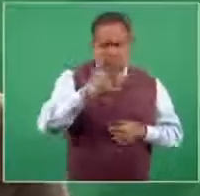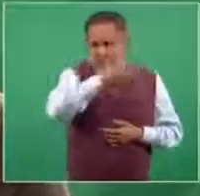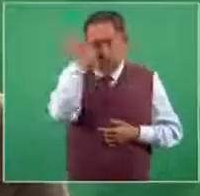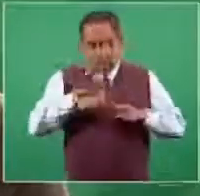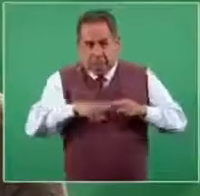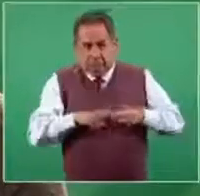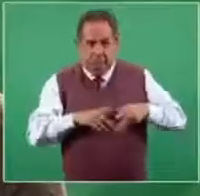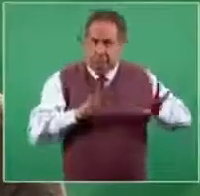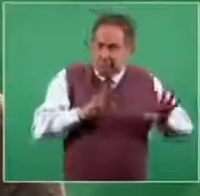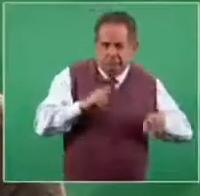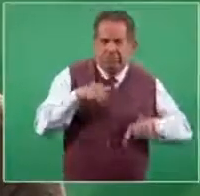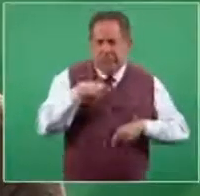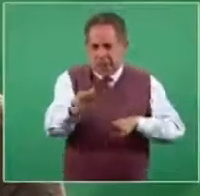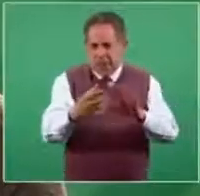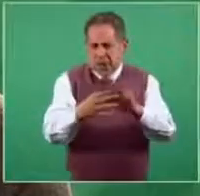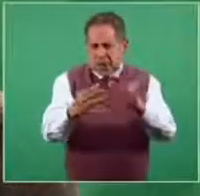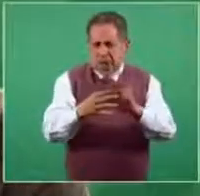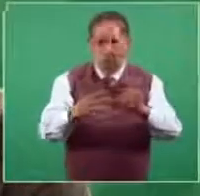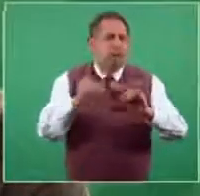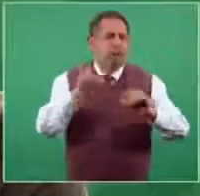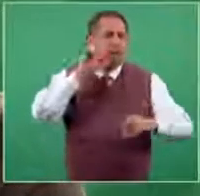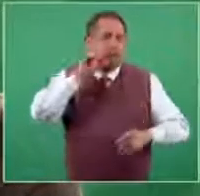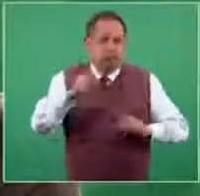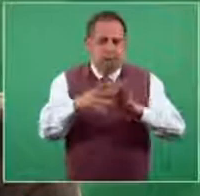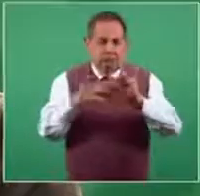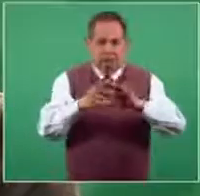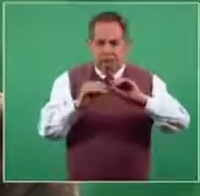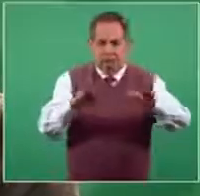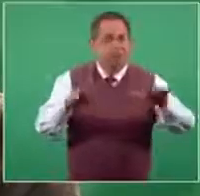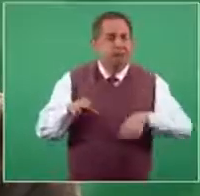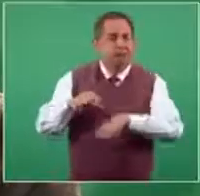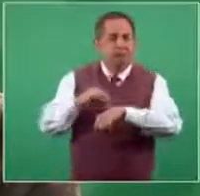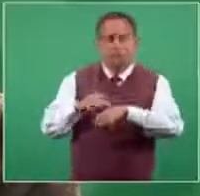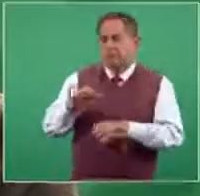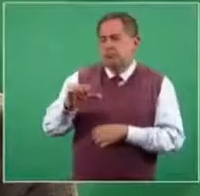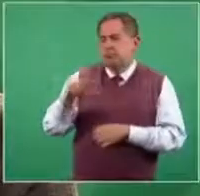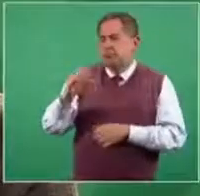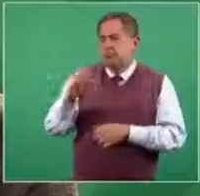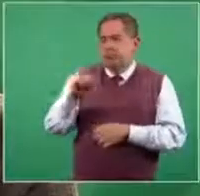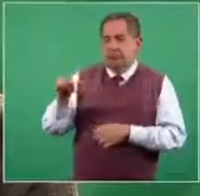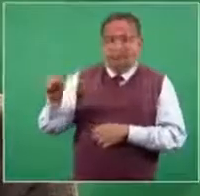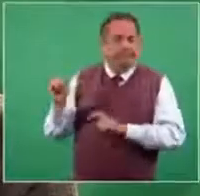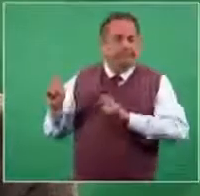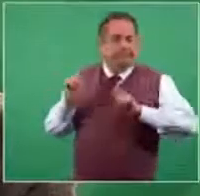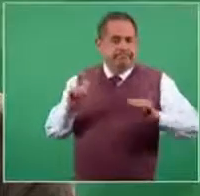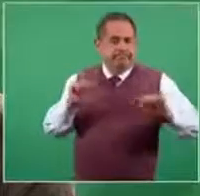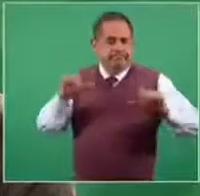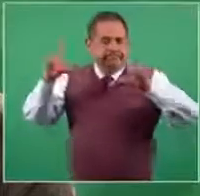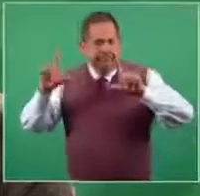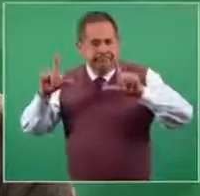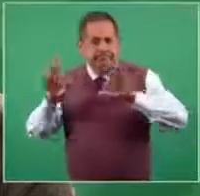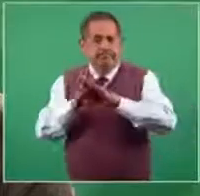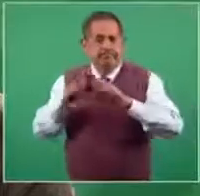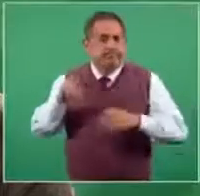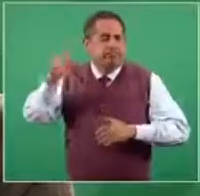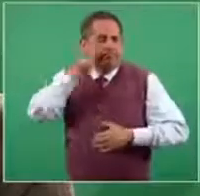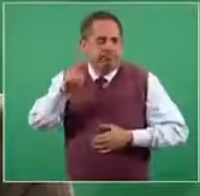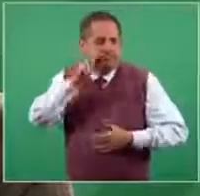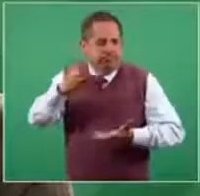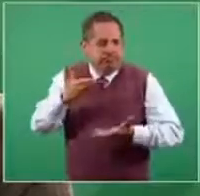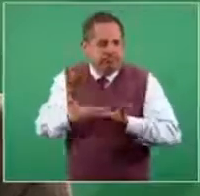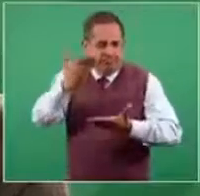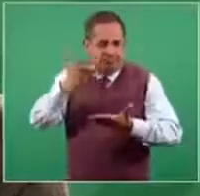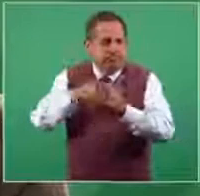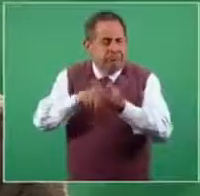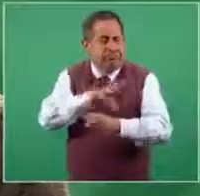explicamos. Mañana en el pulso de la salud el doctor Alcocer precisamente va a traer una tabla actualizada de la evidencia científica